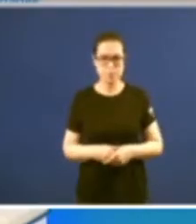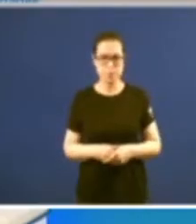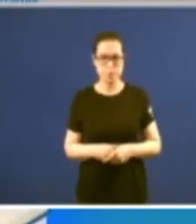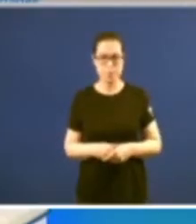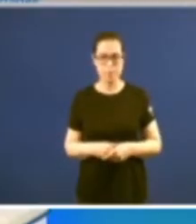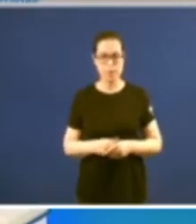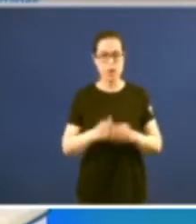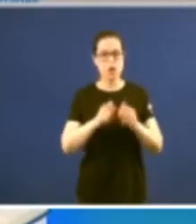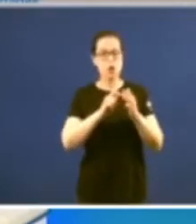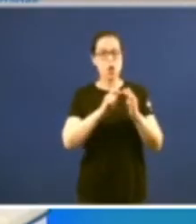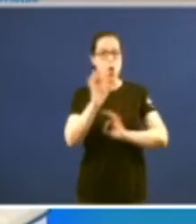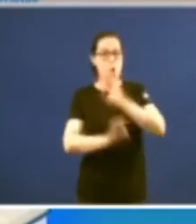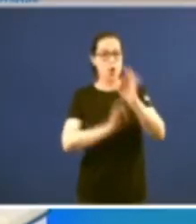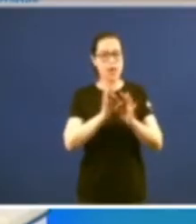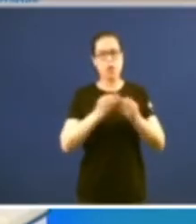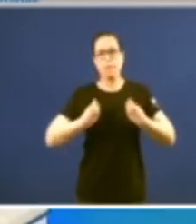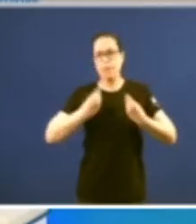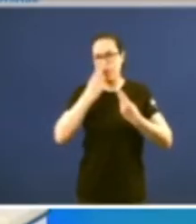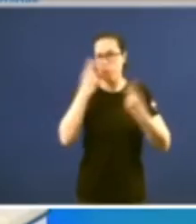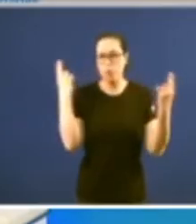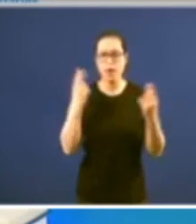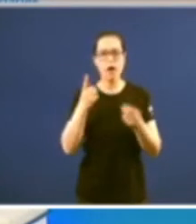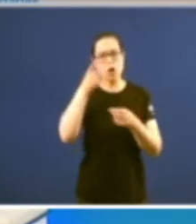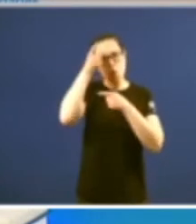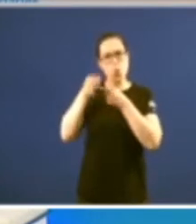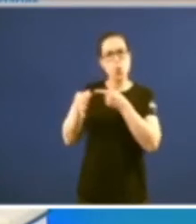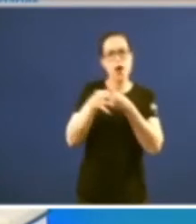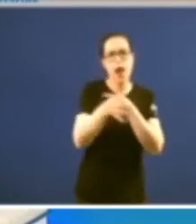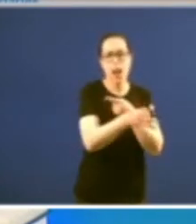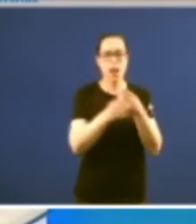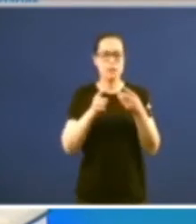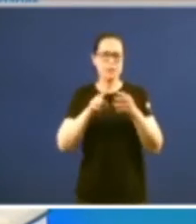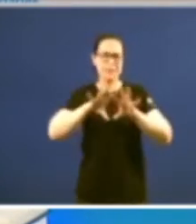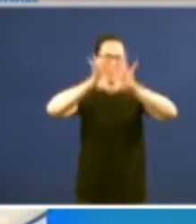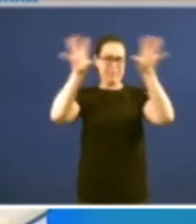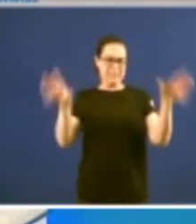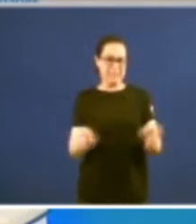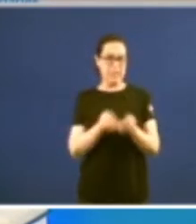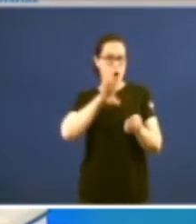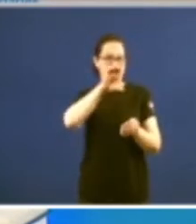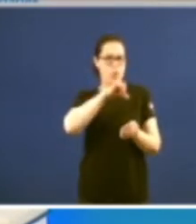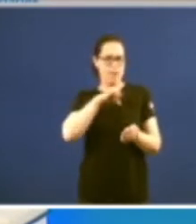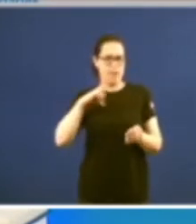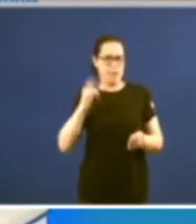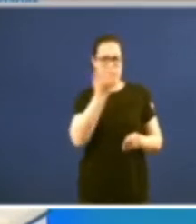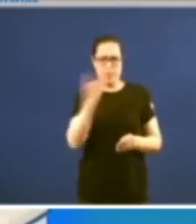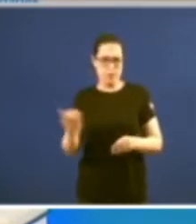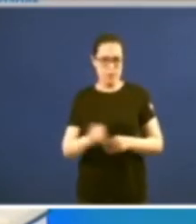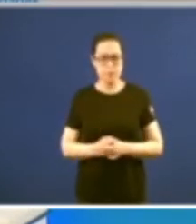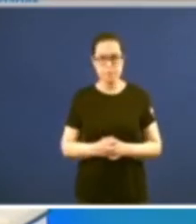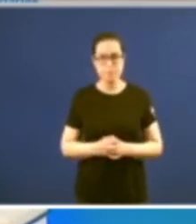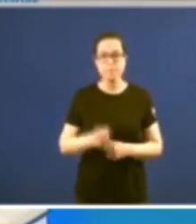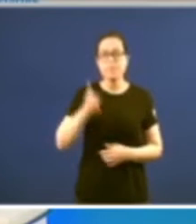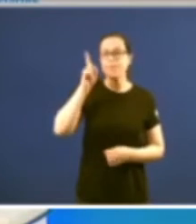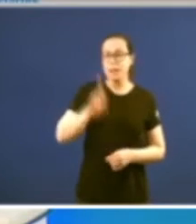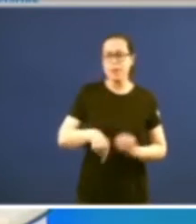ordenación de la vida pública en ordenación del mundo rural en la ordenación en definitiva de toda la comunidad y también esencialmente